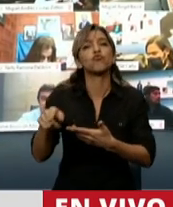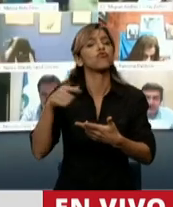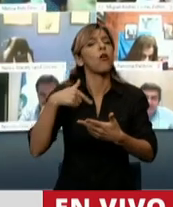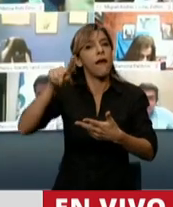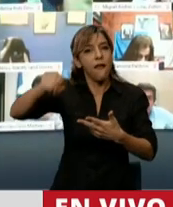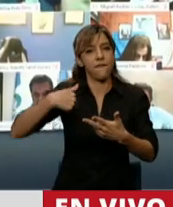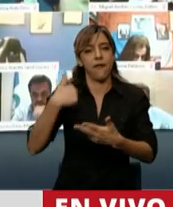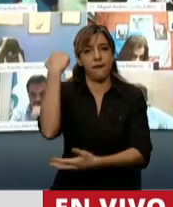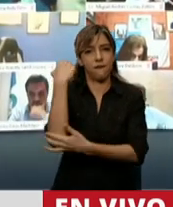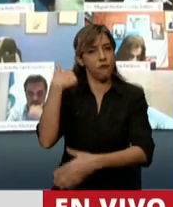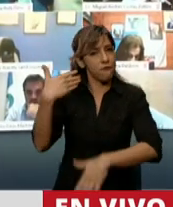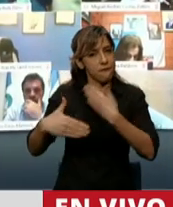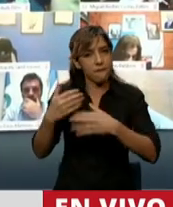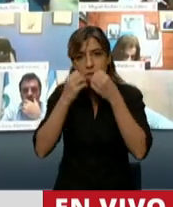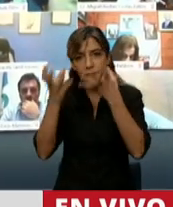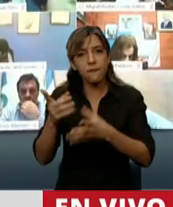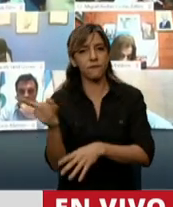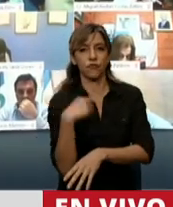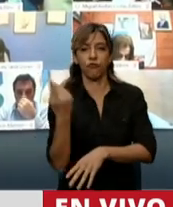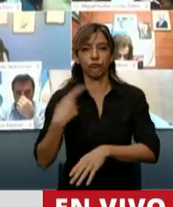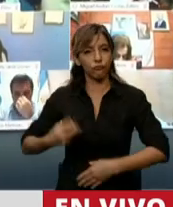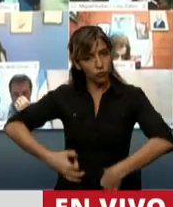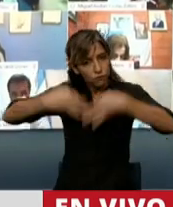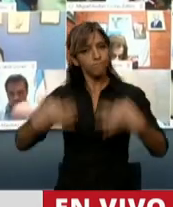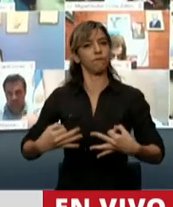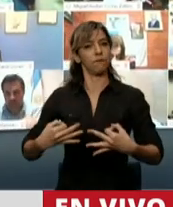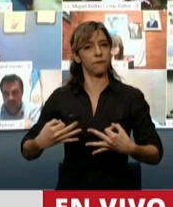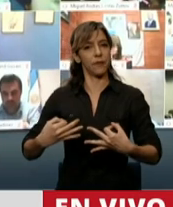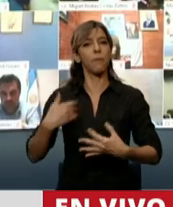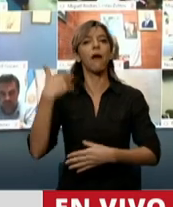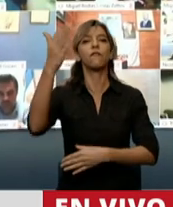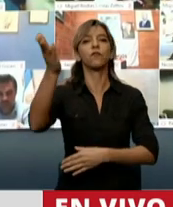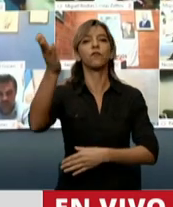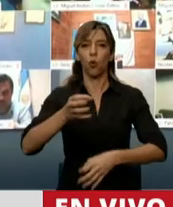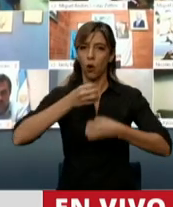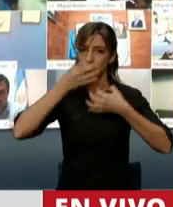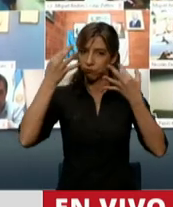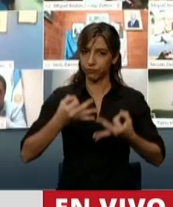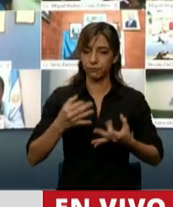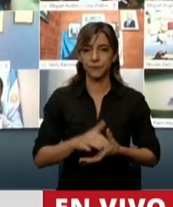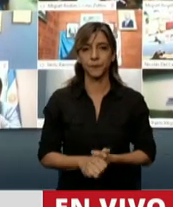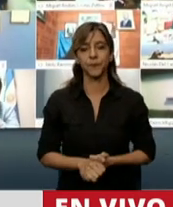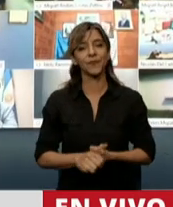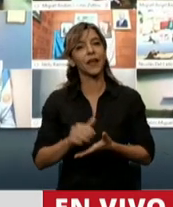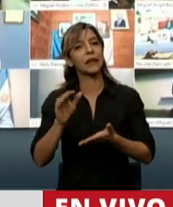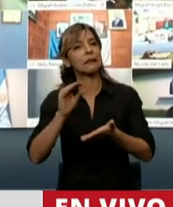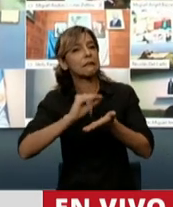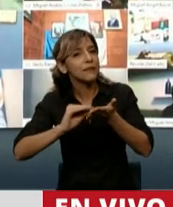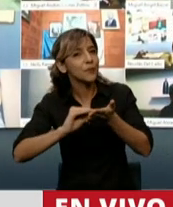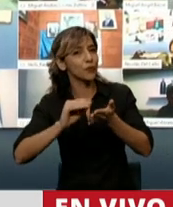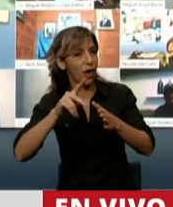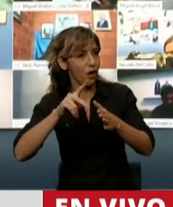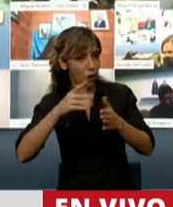a poner de pie y vamos a encontrar el destino que necesitamos. Me cuesta muchísimo, me